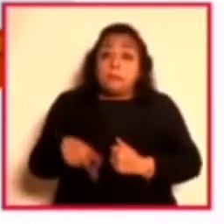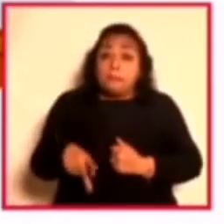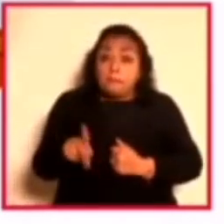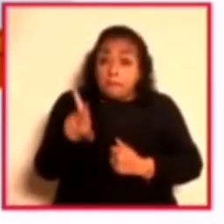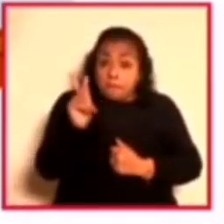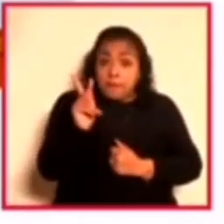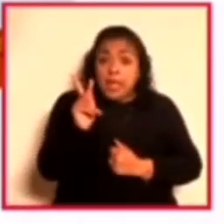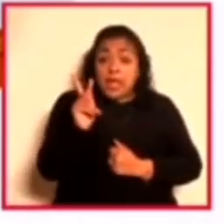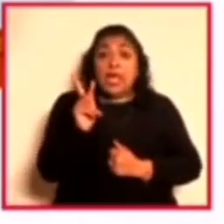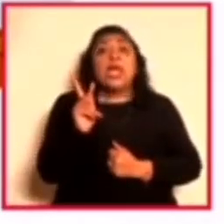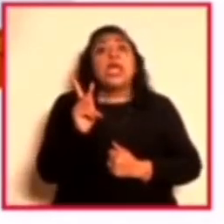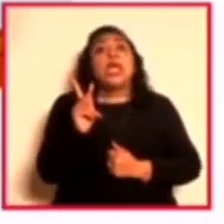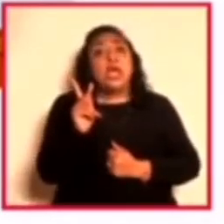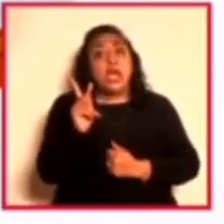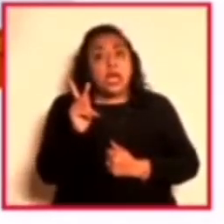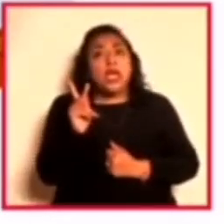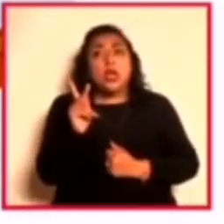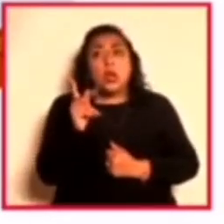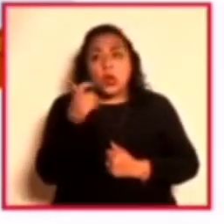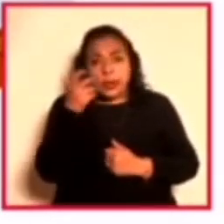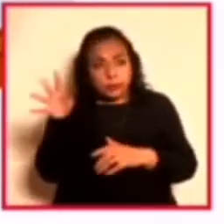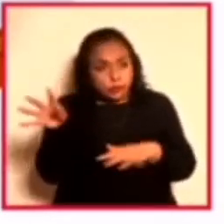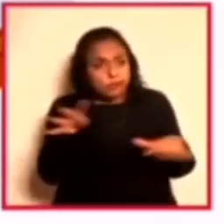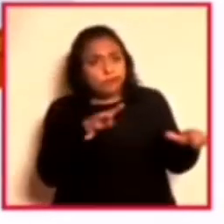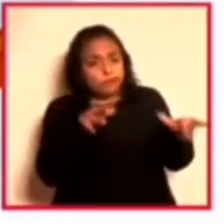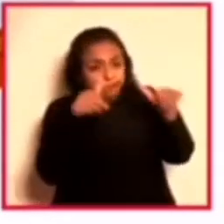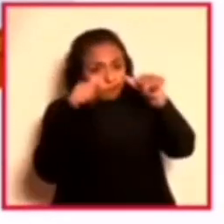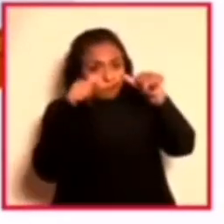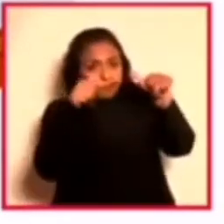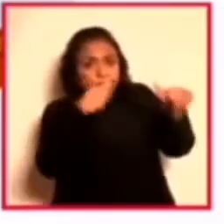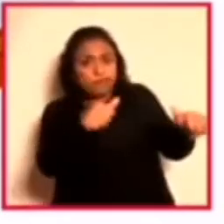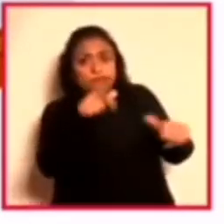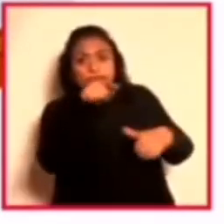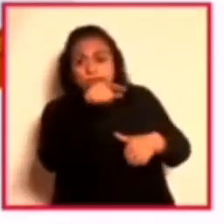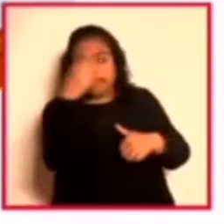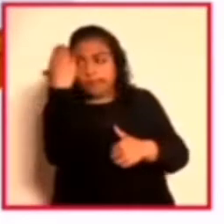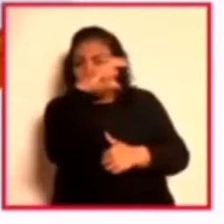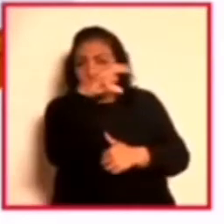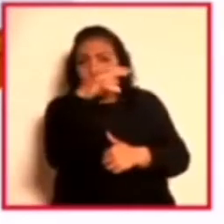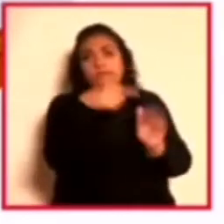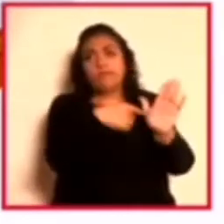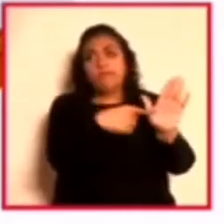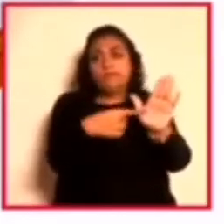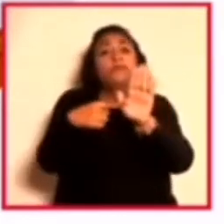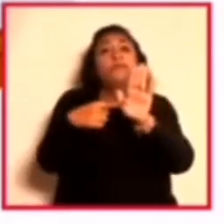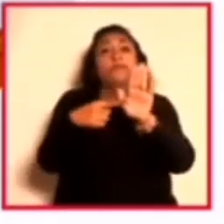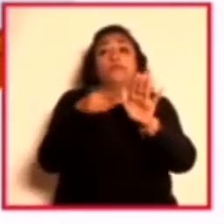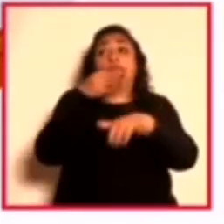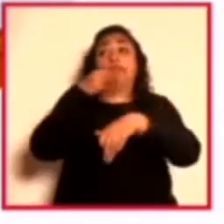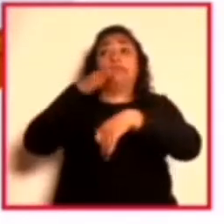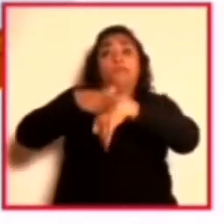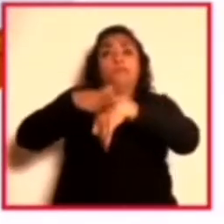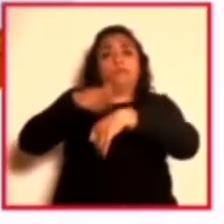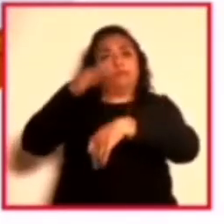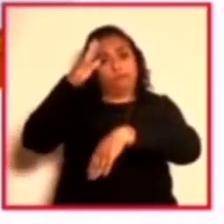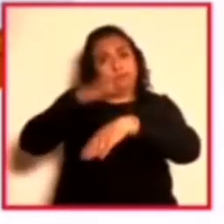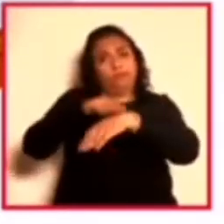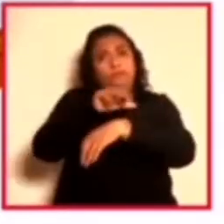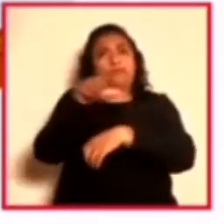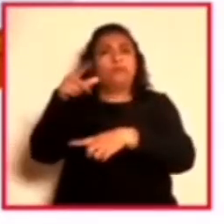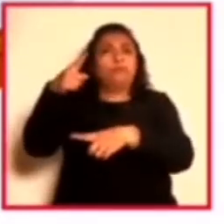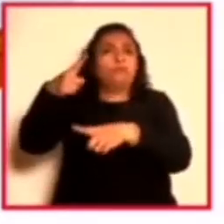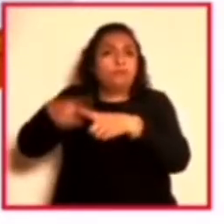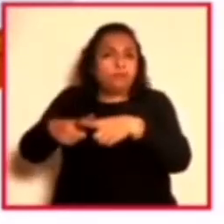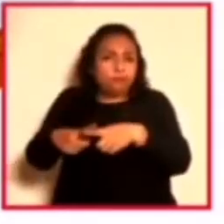llamar la atención, poner el reflector sobre la obra y decirle, particularmente en este caso,